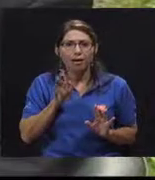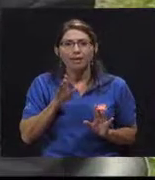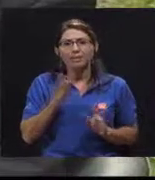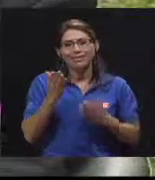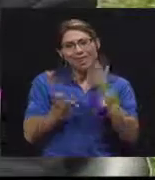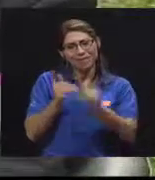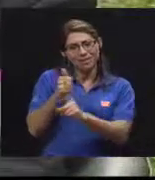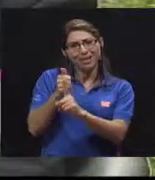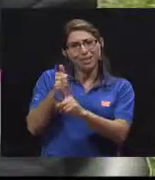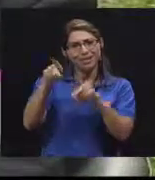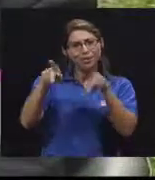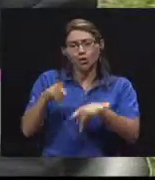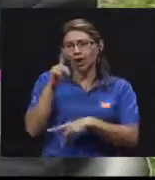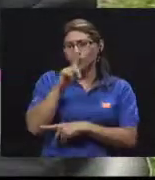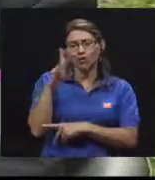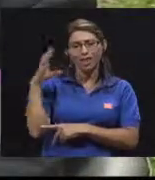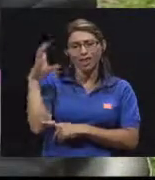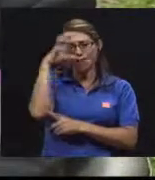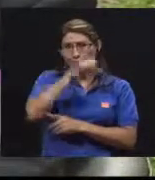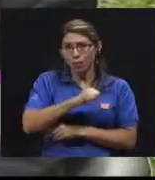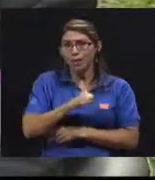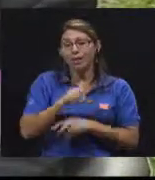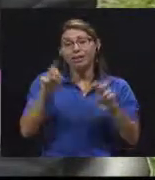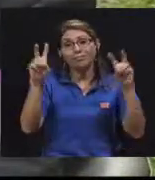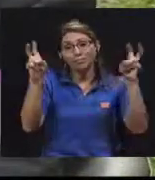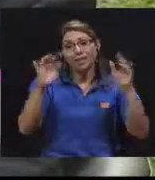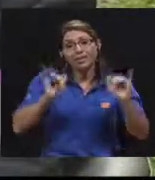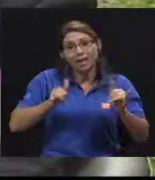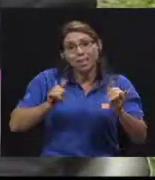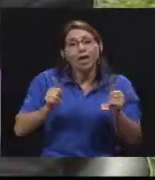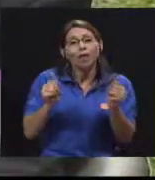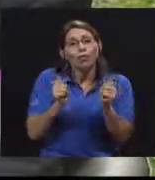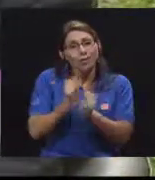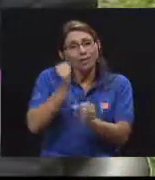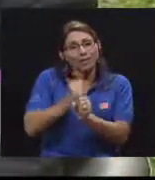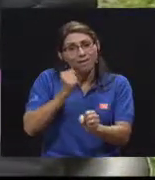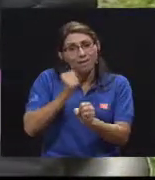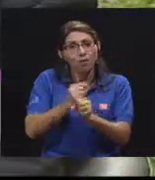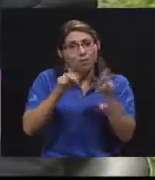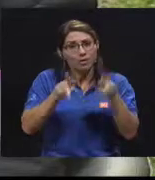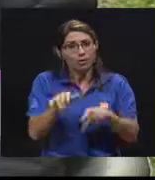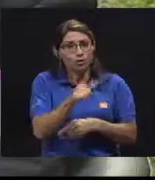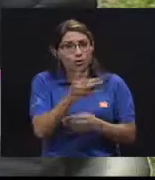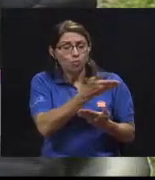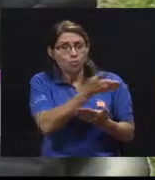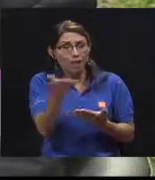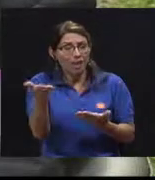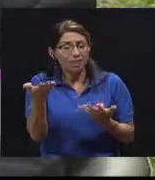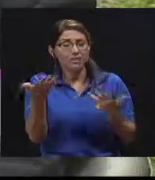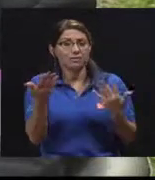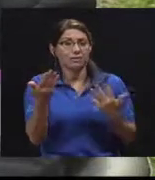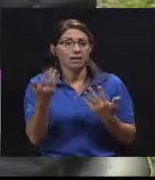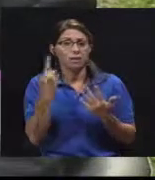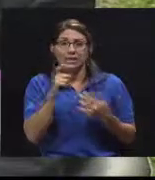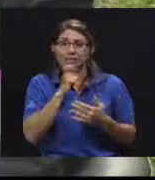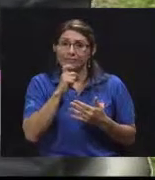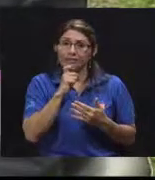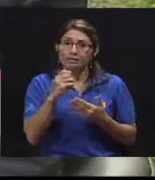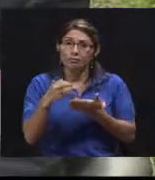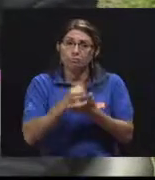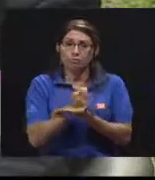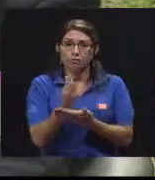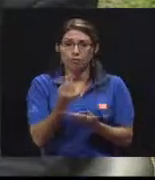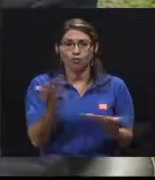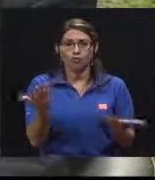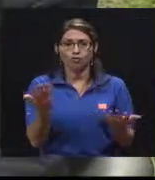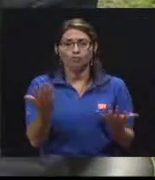probablemente no se está dando cuenta que está jugando mucho con la buena voluntad de las personas, con el trabajo de personas como ustedes para encontrar esos fondos. Vamos